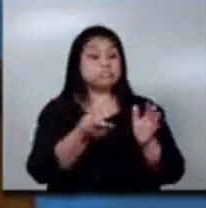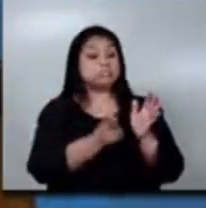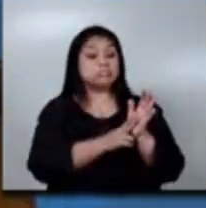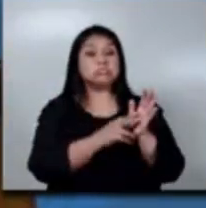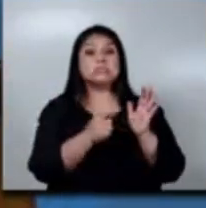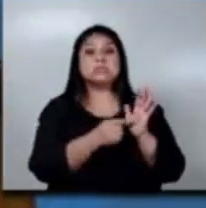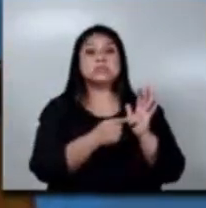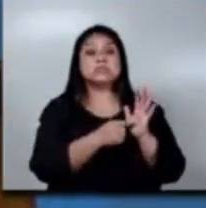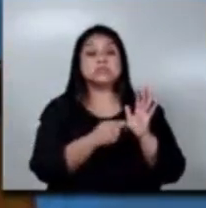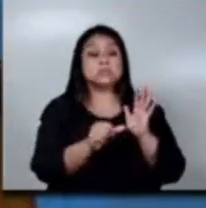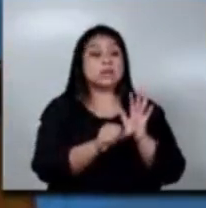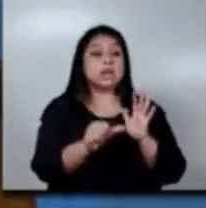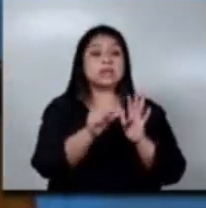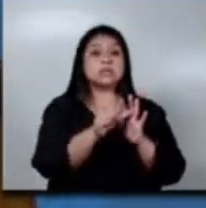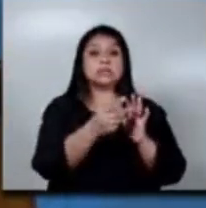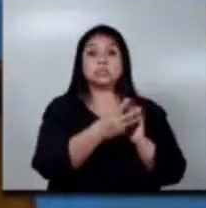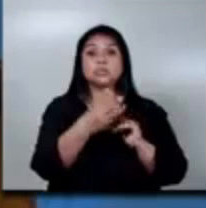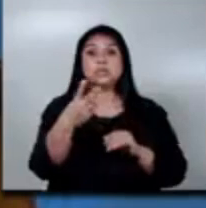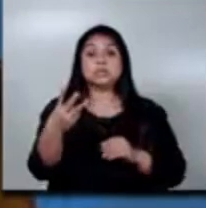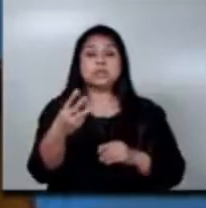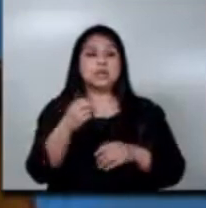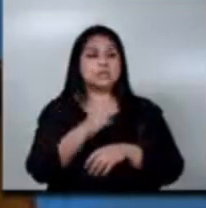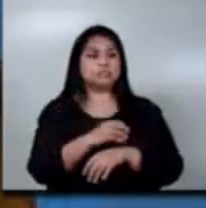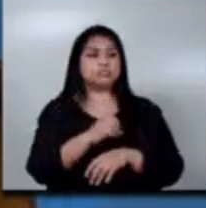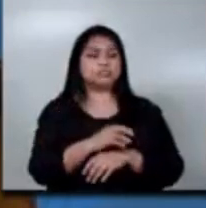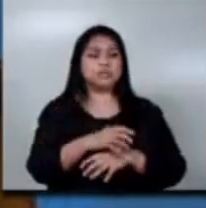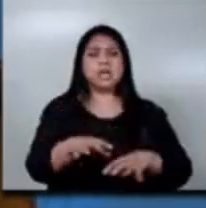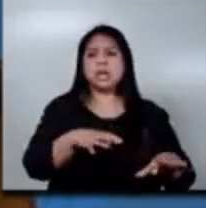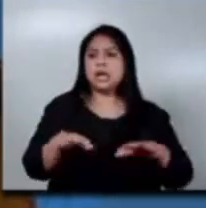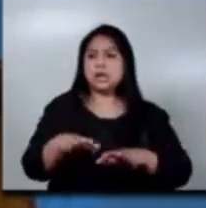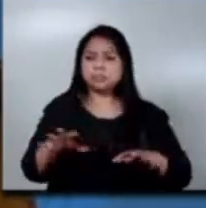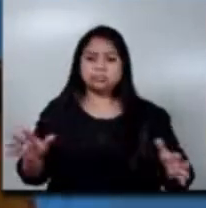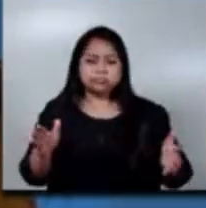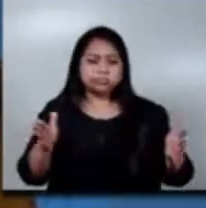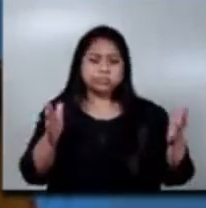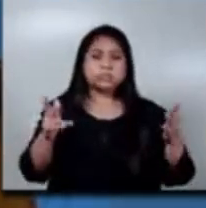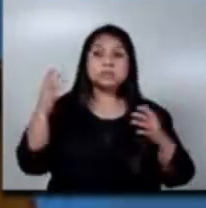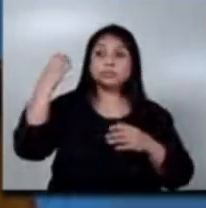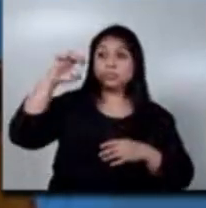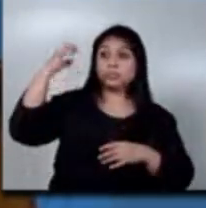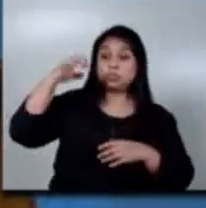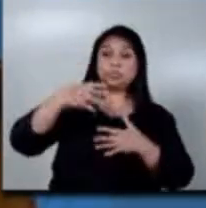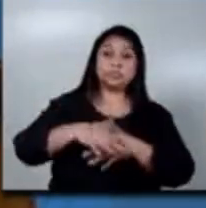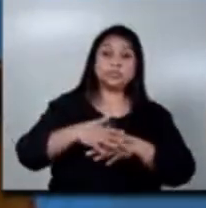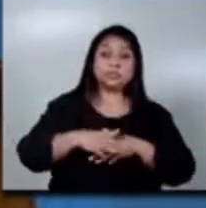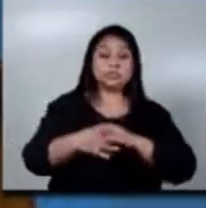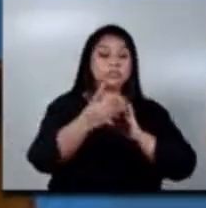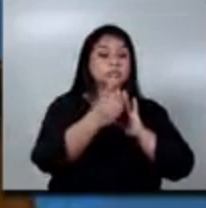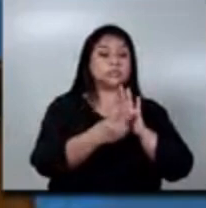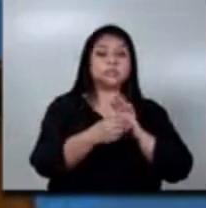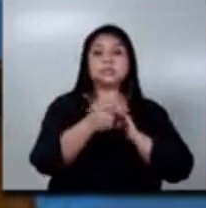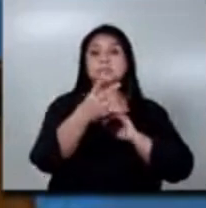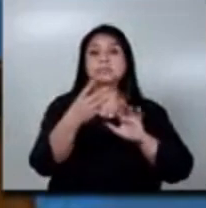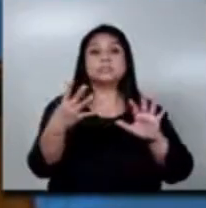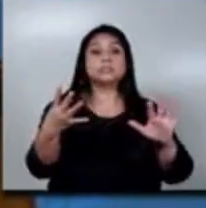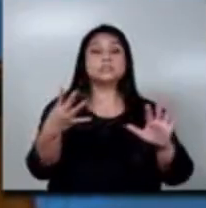33 de la Ley de Fomento y Desarrollo de la Actividad Exportadora y de Maquila, que es el decreto 2989 del Congreso